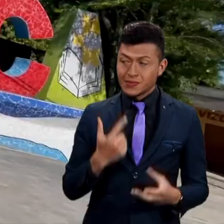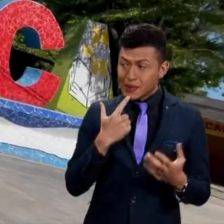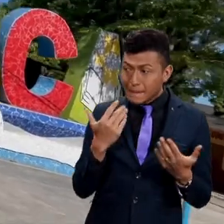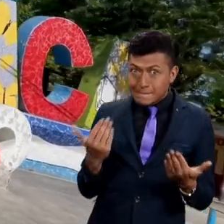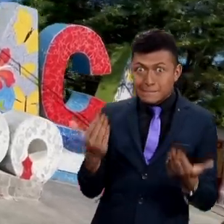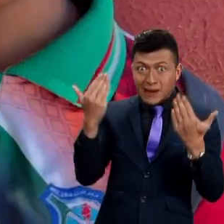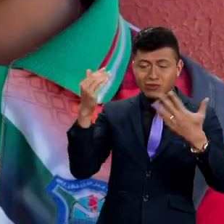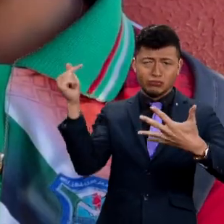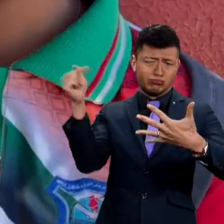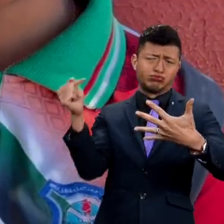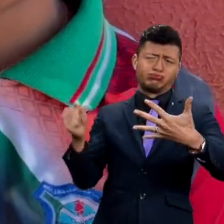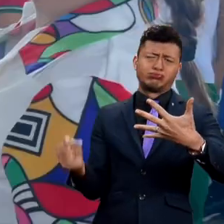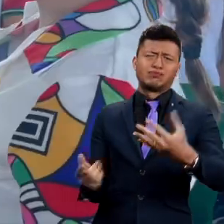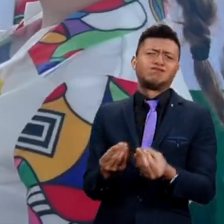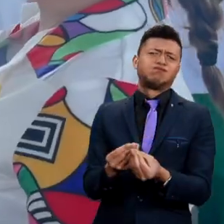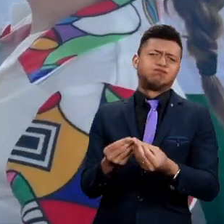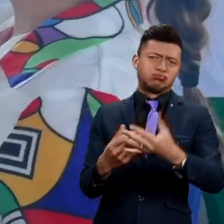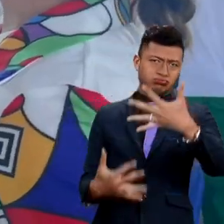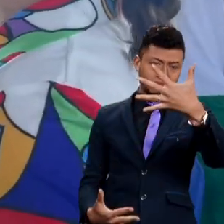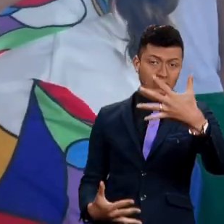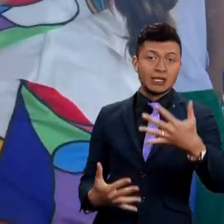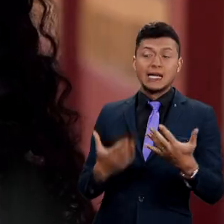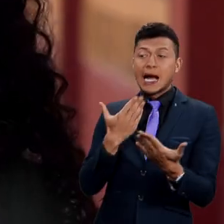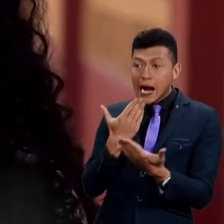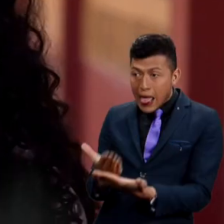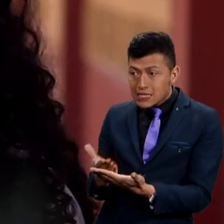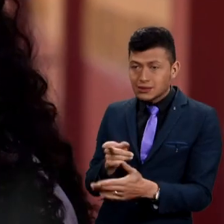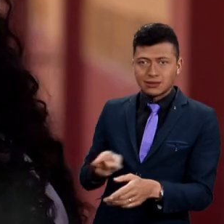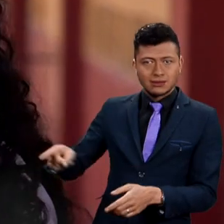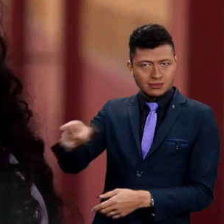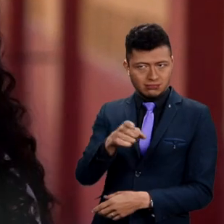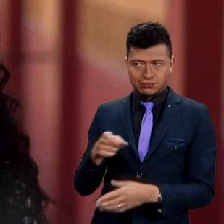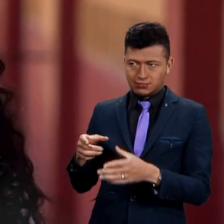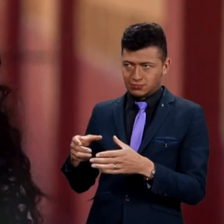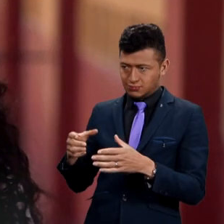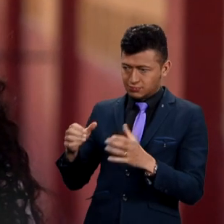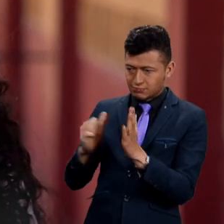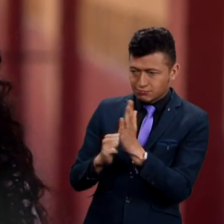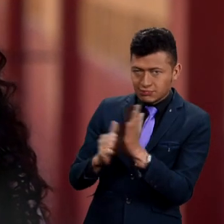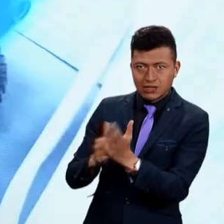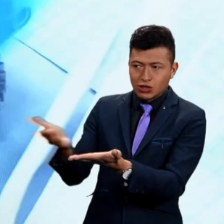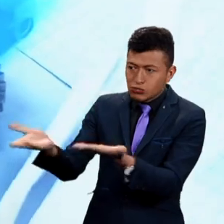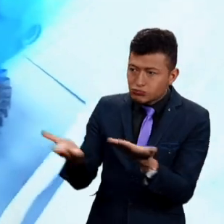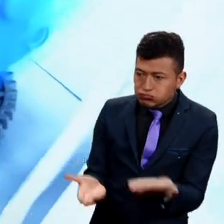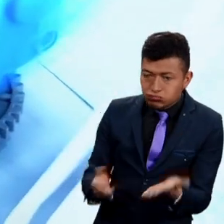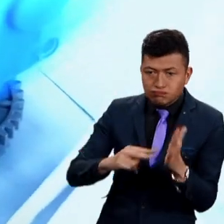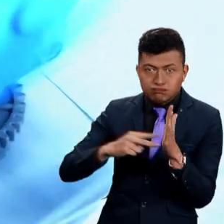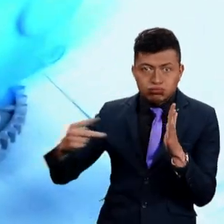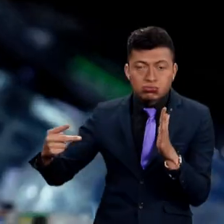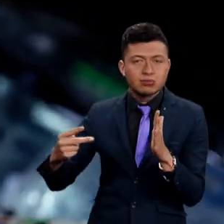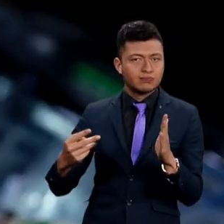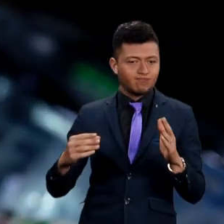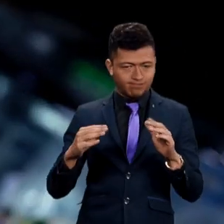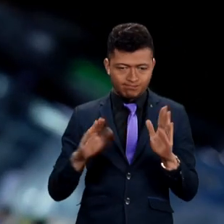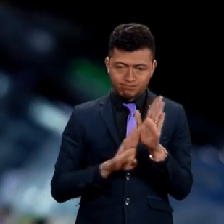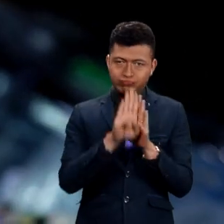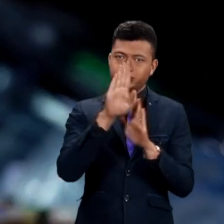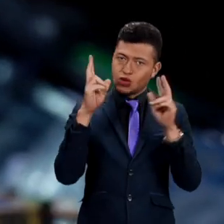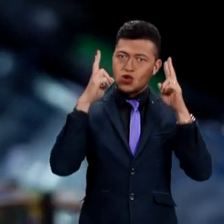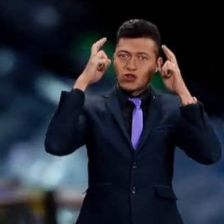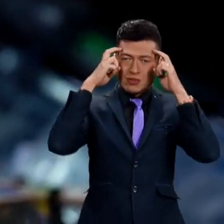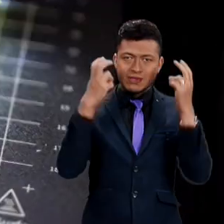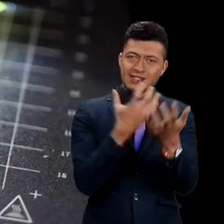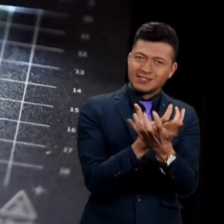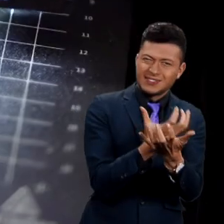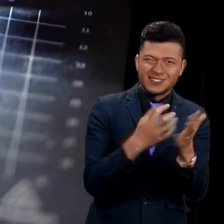Los beneficios que vamos a encontrar con esto son muchos porque gracias a esos equipos vamos a desarrollar más conocimiento sobre la ciencia,